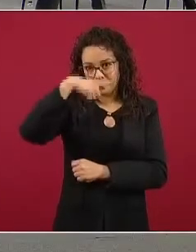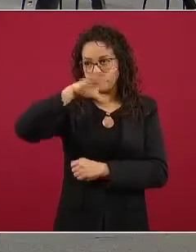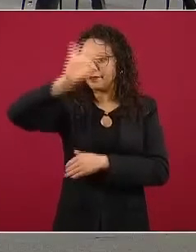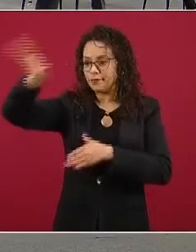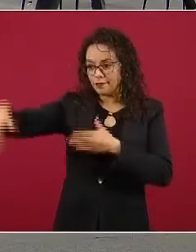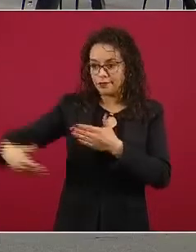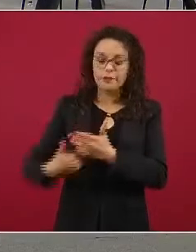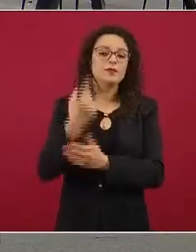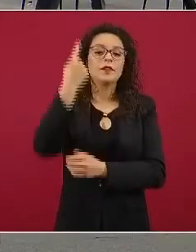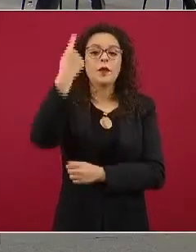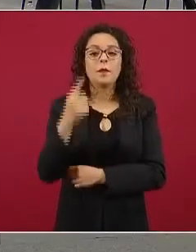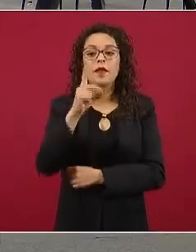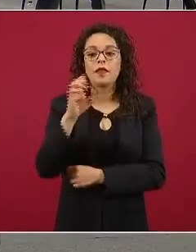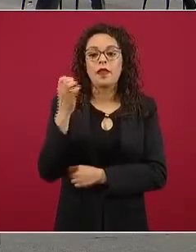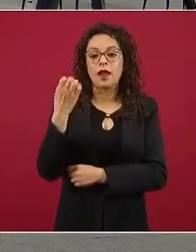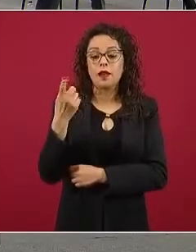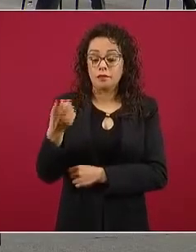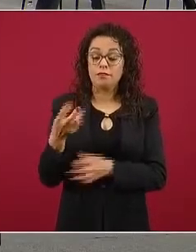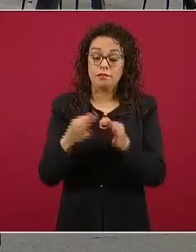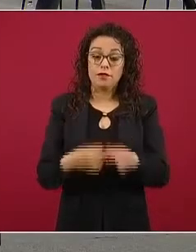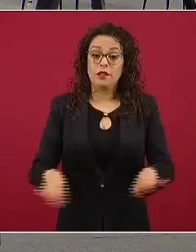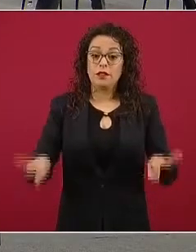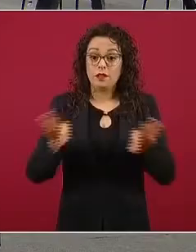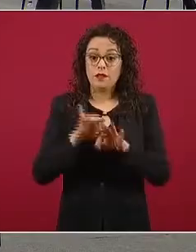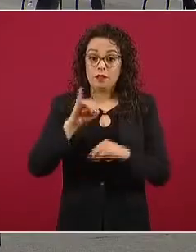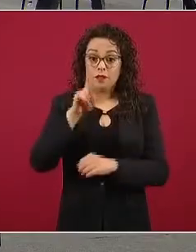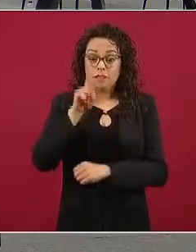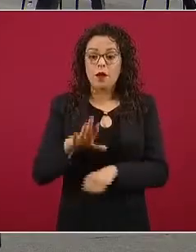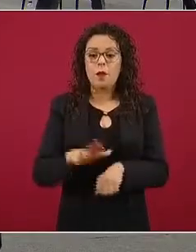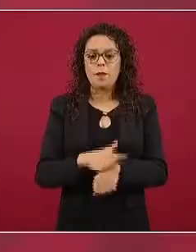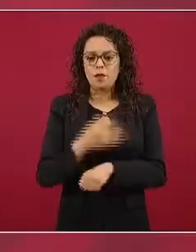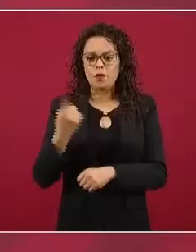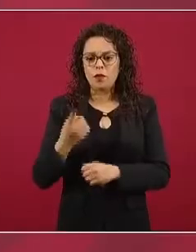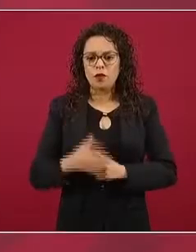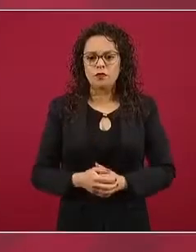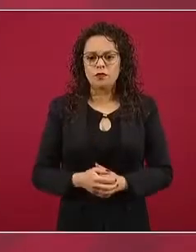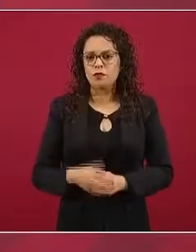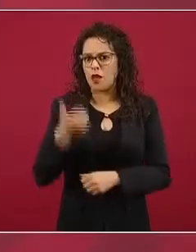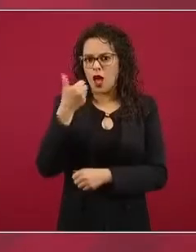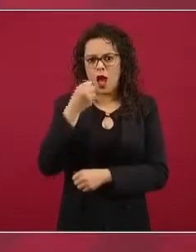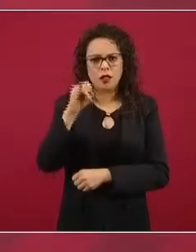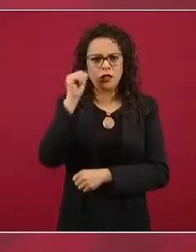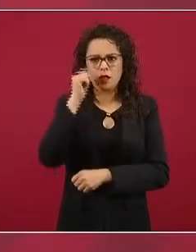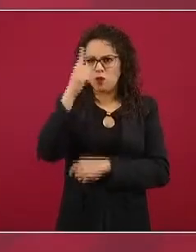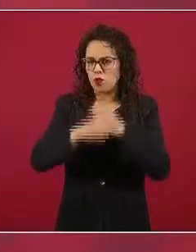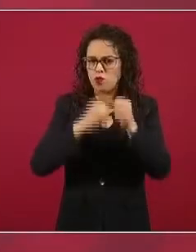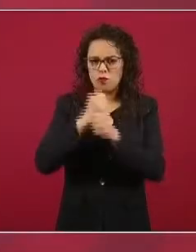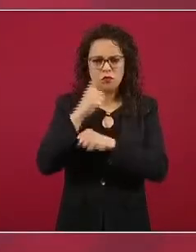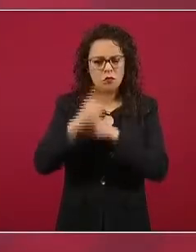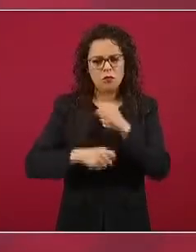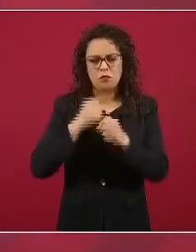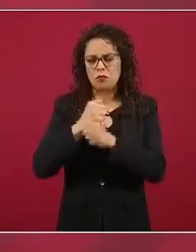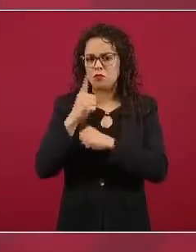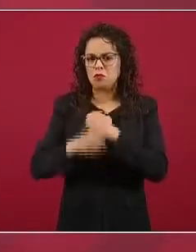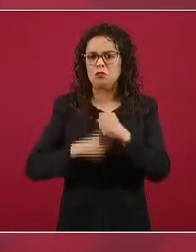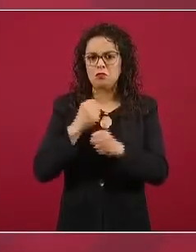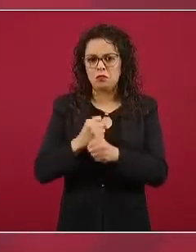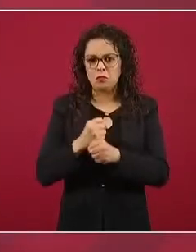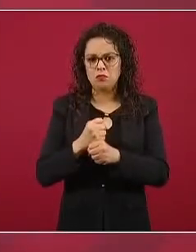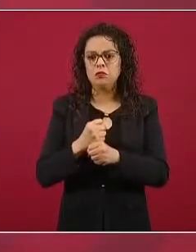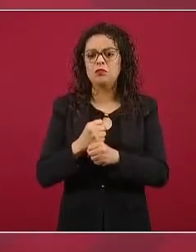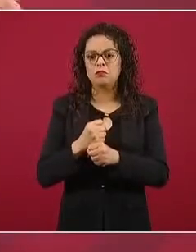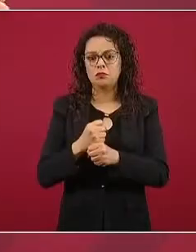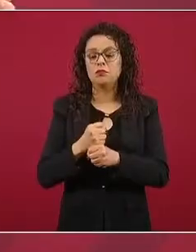mañana del primero, son claves, porque generalmente, y eso ocurre en cualquier año, hay de repente ausentismo no